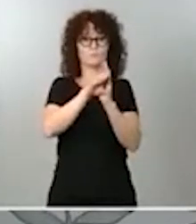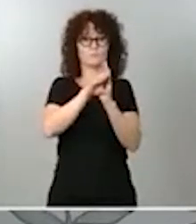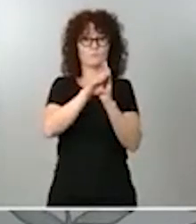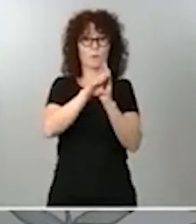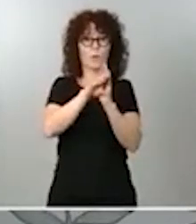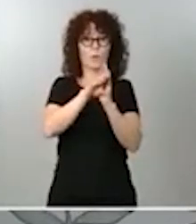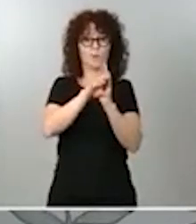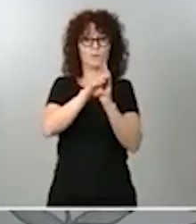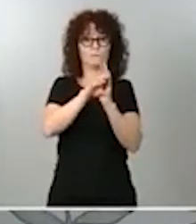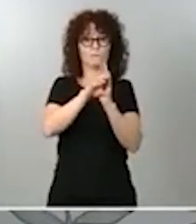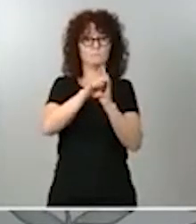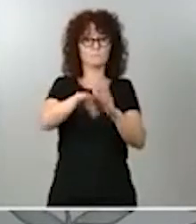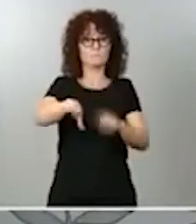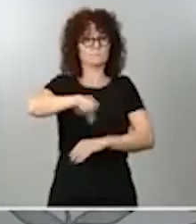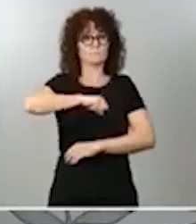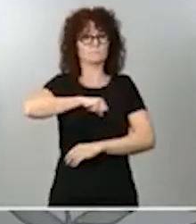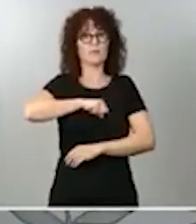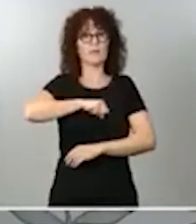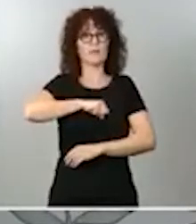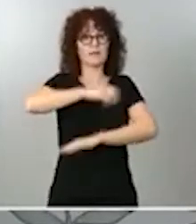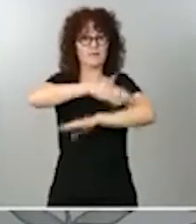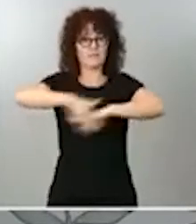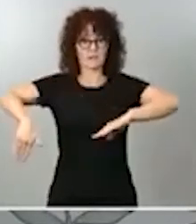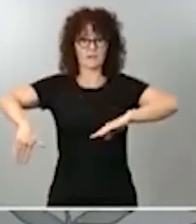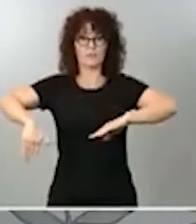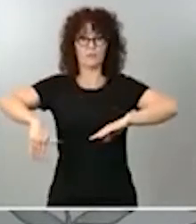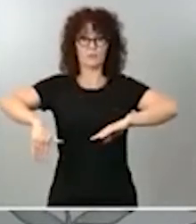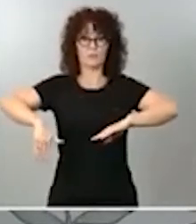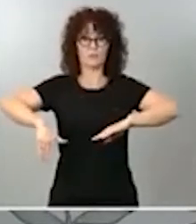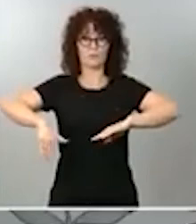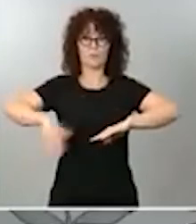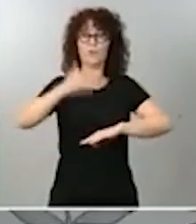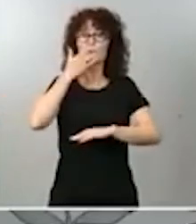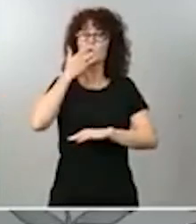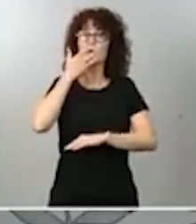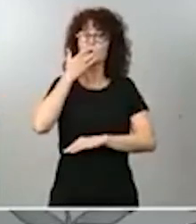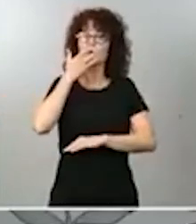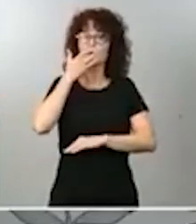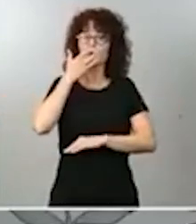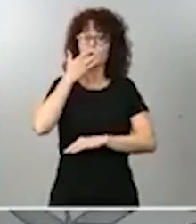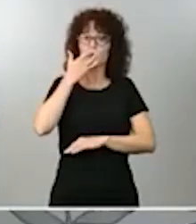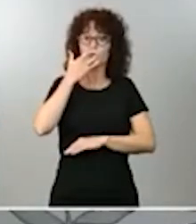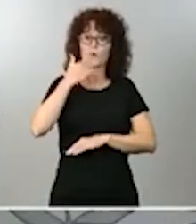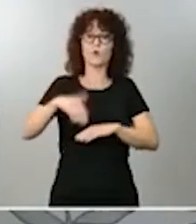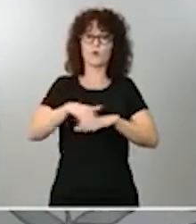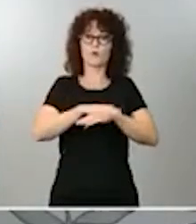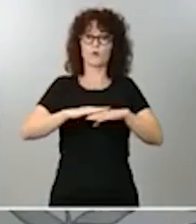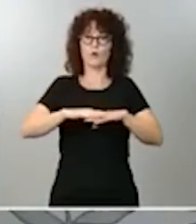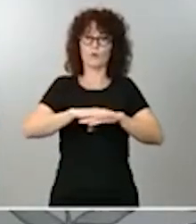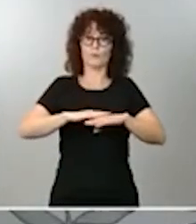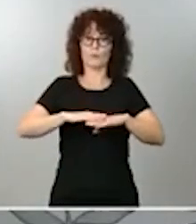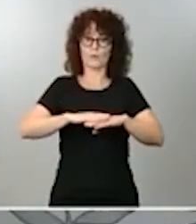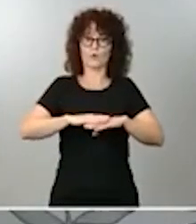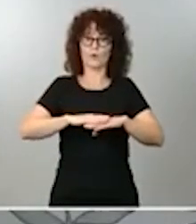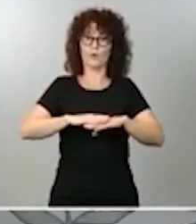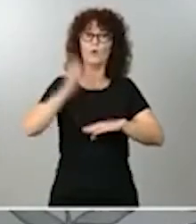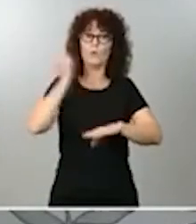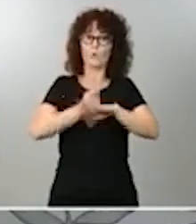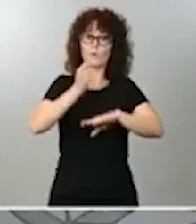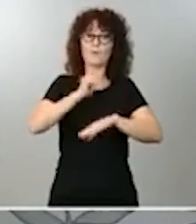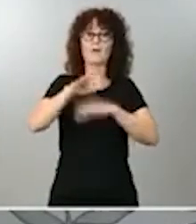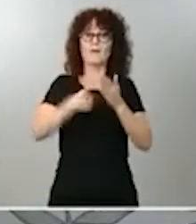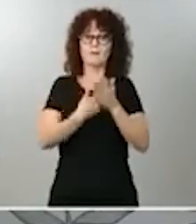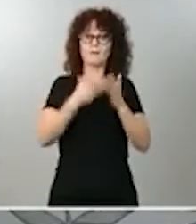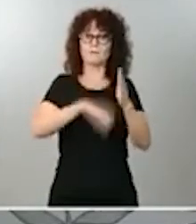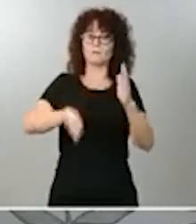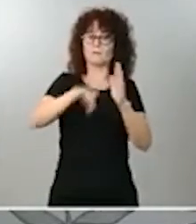mandato fijo para el funcionamiento, por ejemplo, del órgano de gobierno de los jueces. Incluso la propia Constitución establece, creo